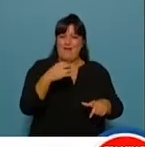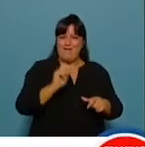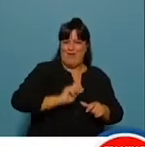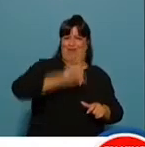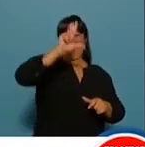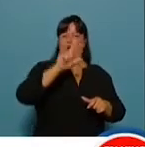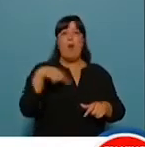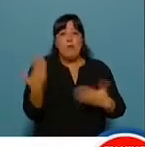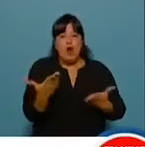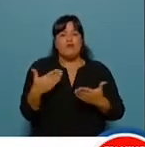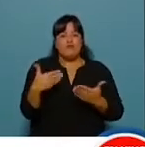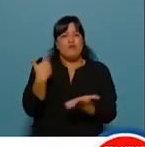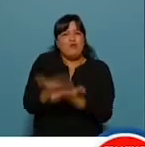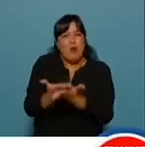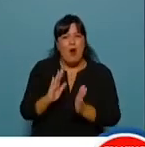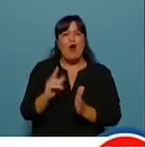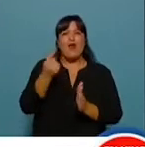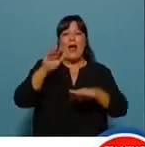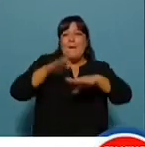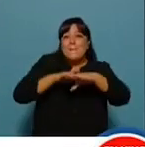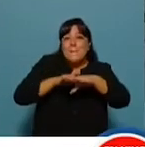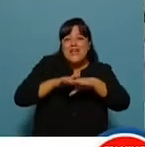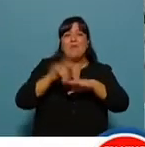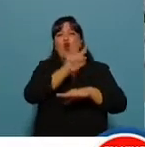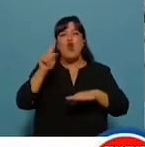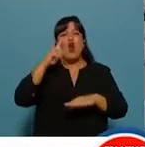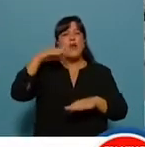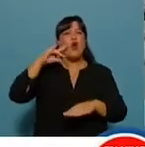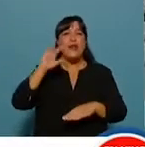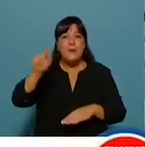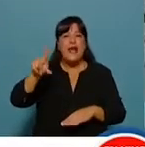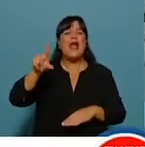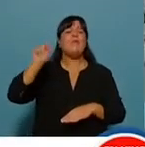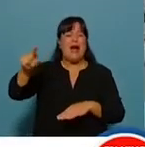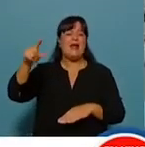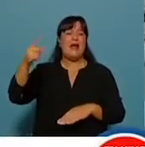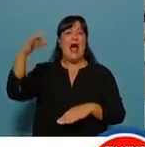proponemos incrementar los montos del mínimo no imponible para el impuesto a las ganancias.